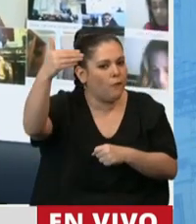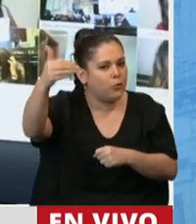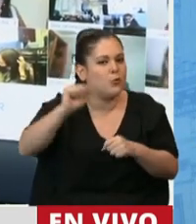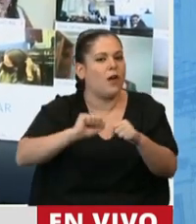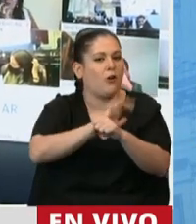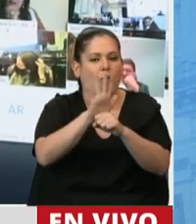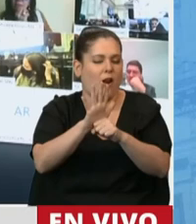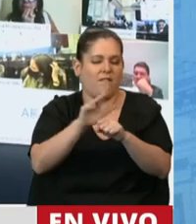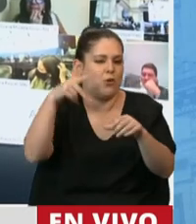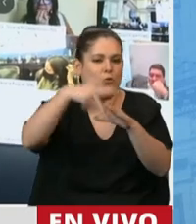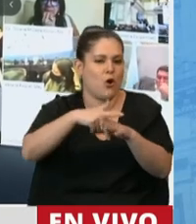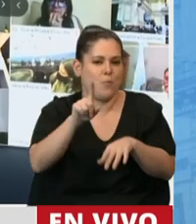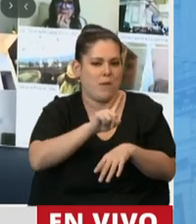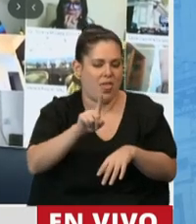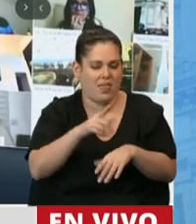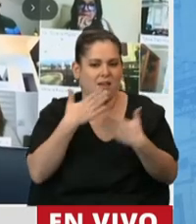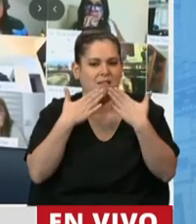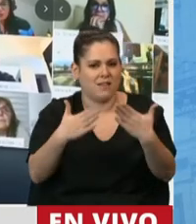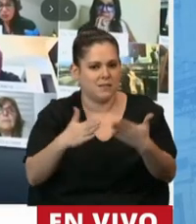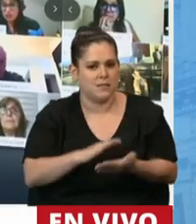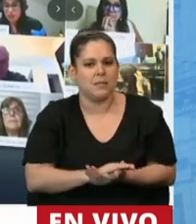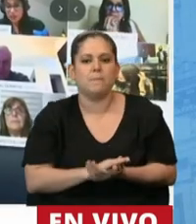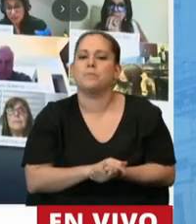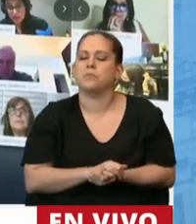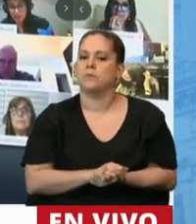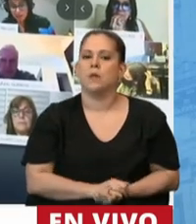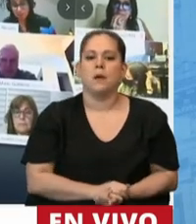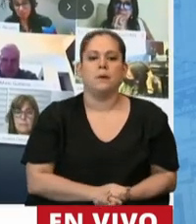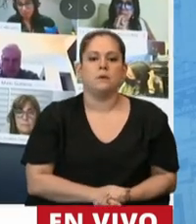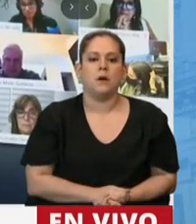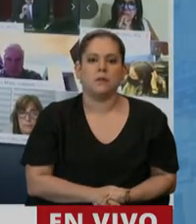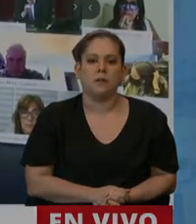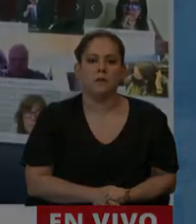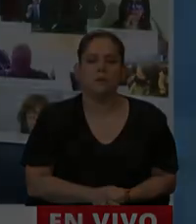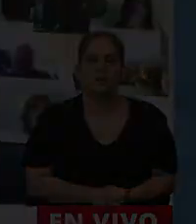no lo impide. Muchísimas gracias. Gracias, diputada Morales.